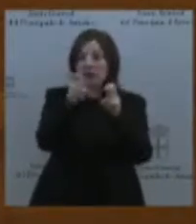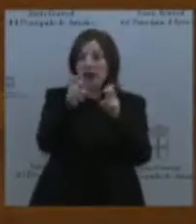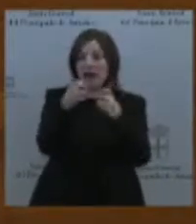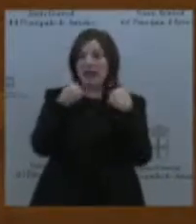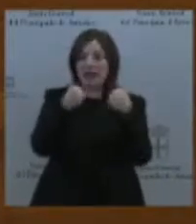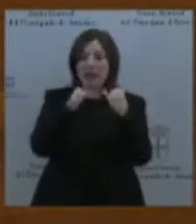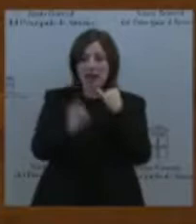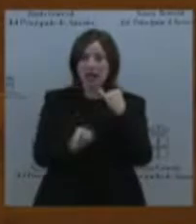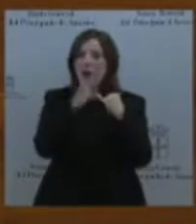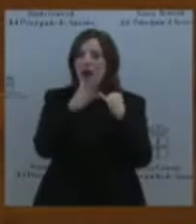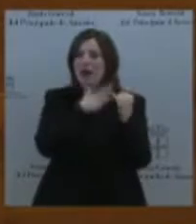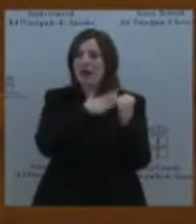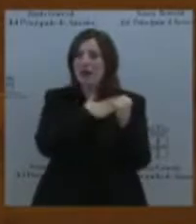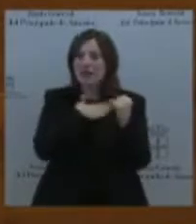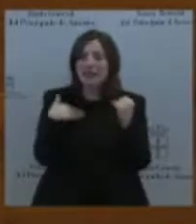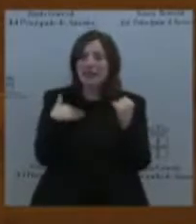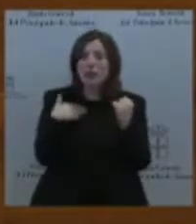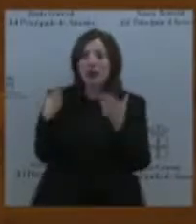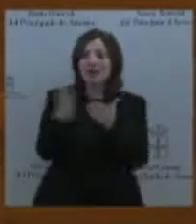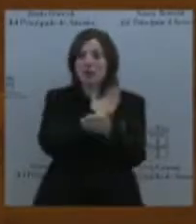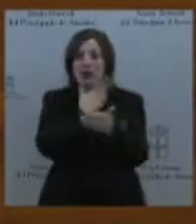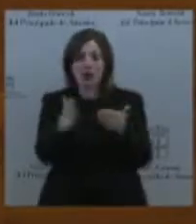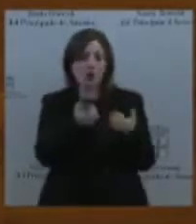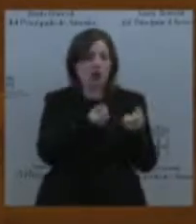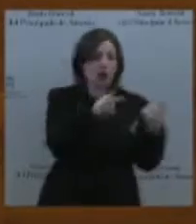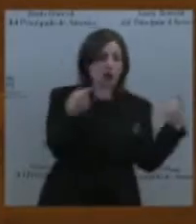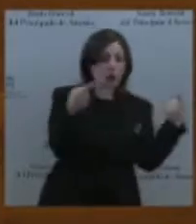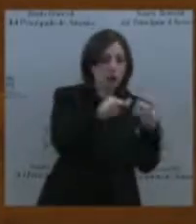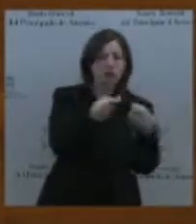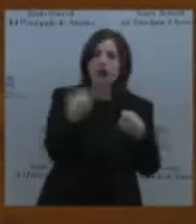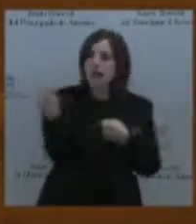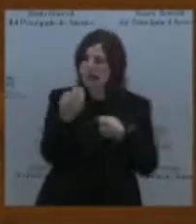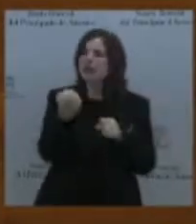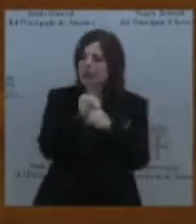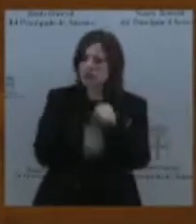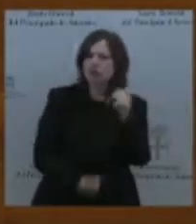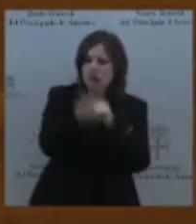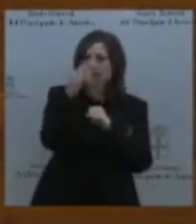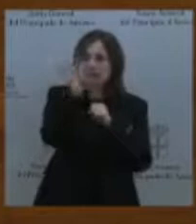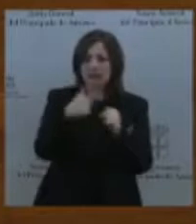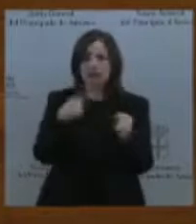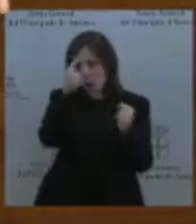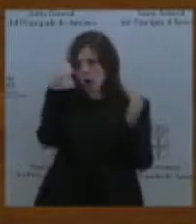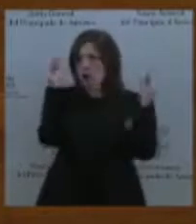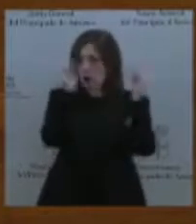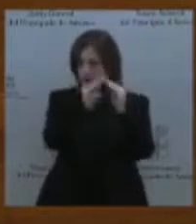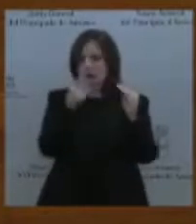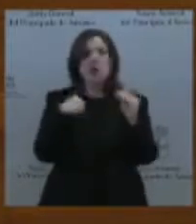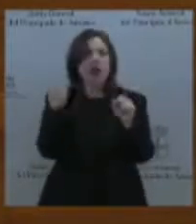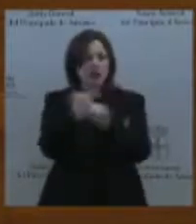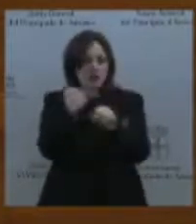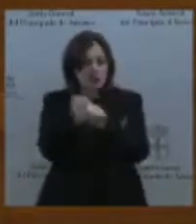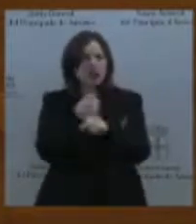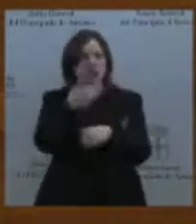gas. que hay que hacer mucho más. Estoy de acuerdo. Y en eso estamos y en eso se está trabajando, evidentemente. Y, por último,